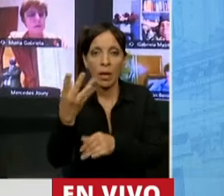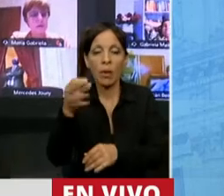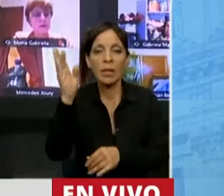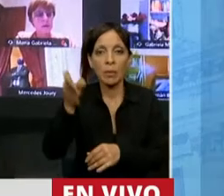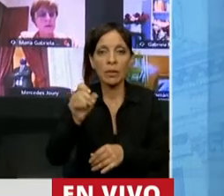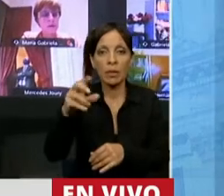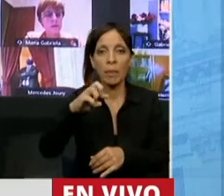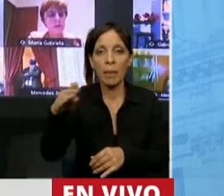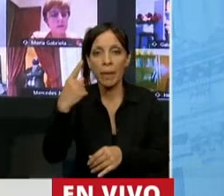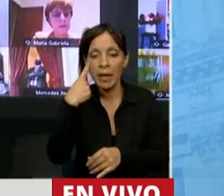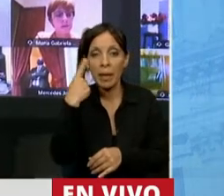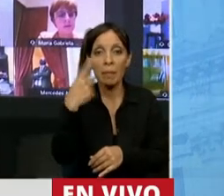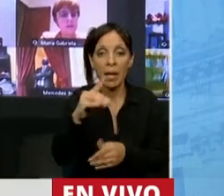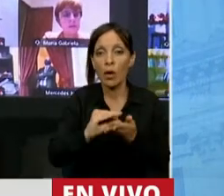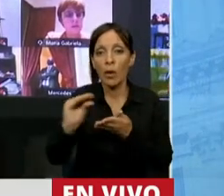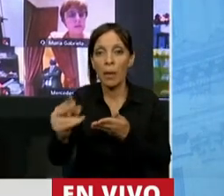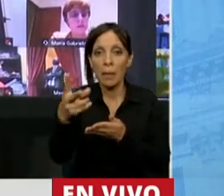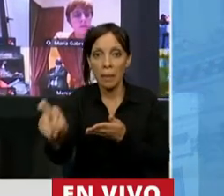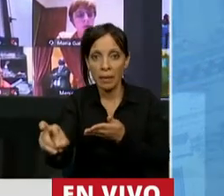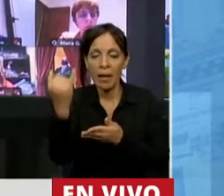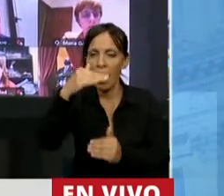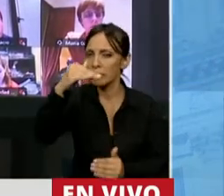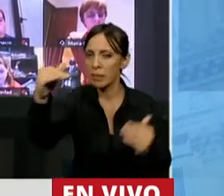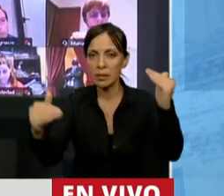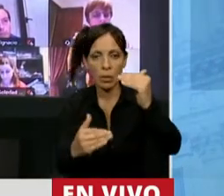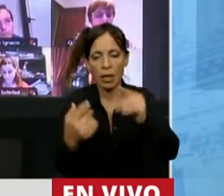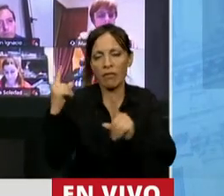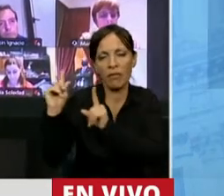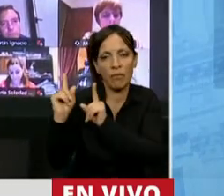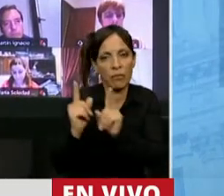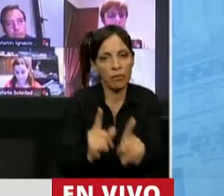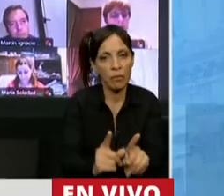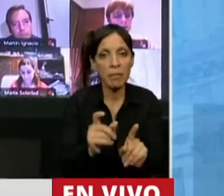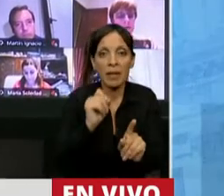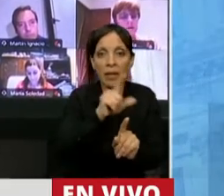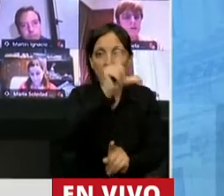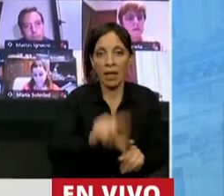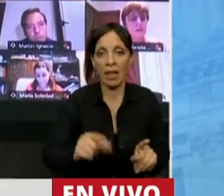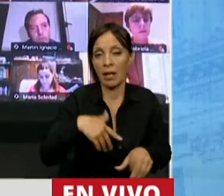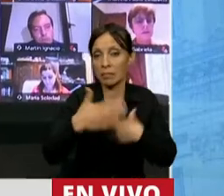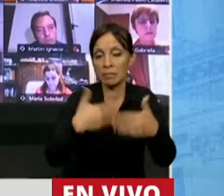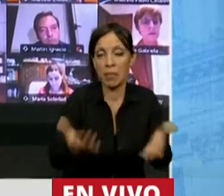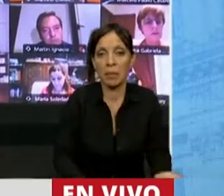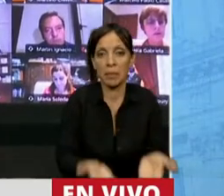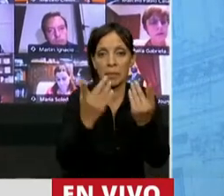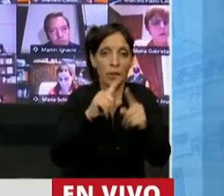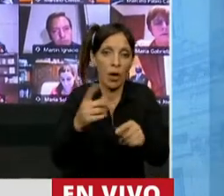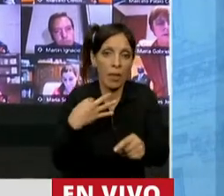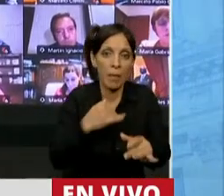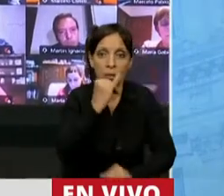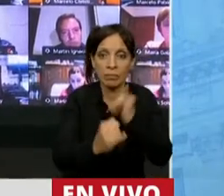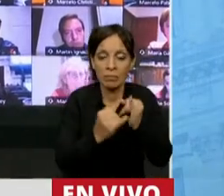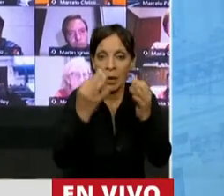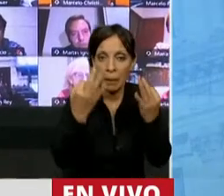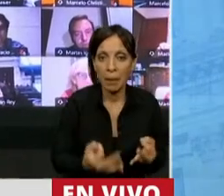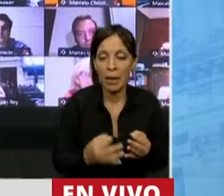y recibimos el 20%. Hay una desigualdad histórica que va a hacer que la Argentina no salga adelante si no la planteamos. Y